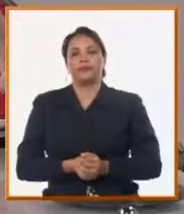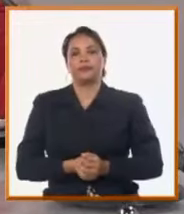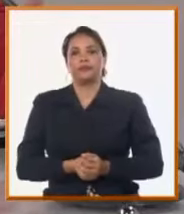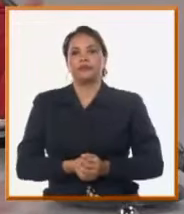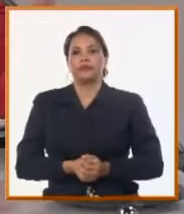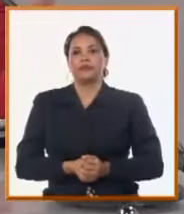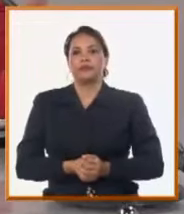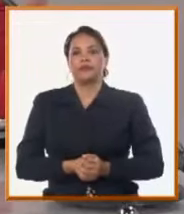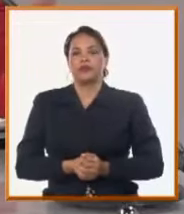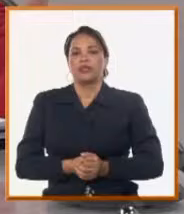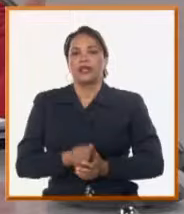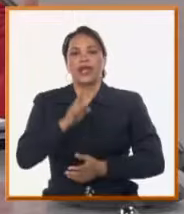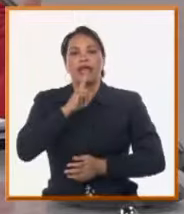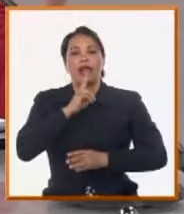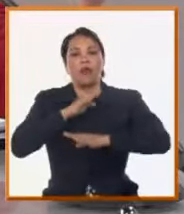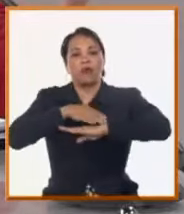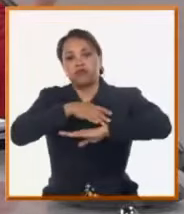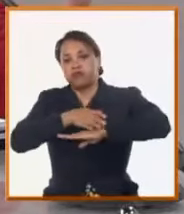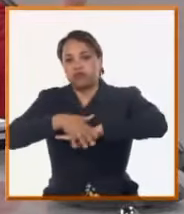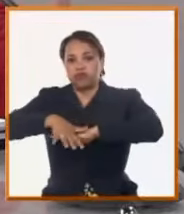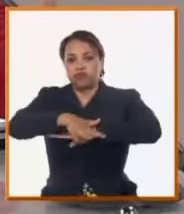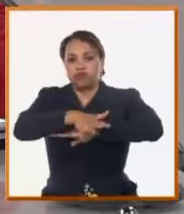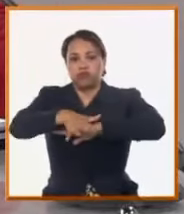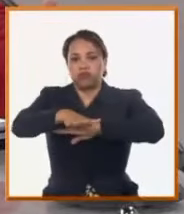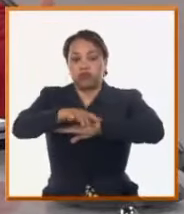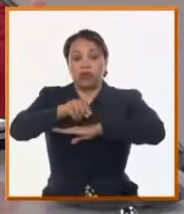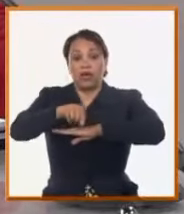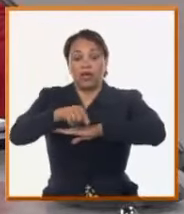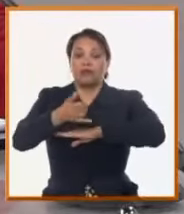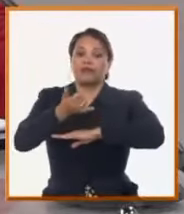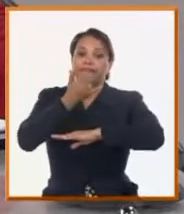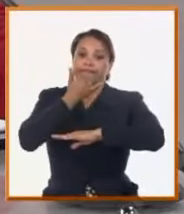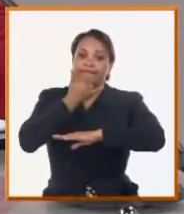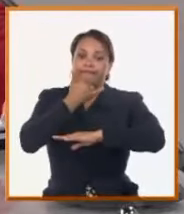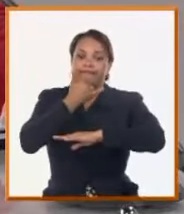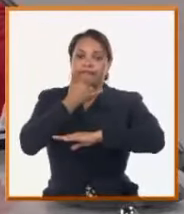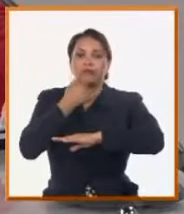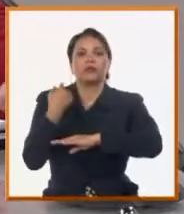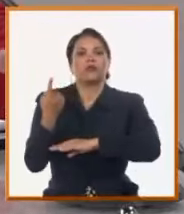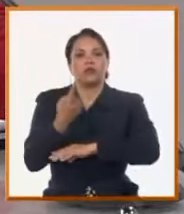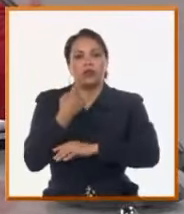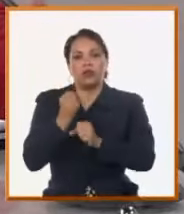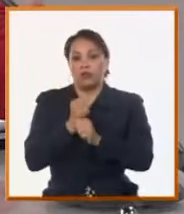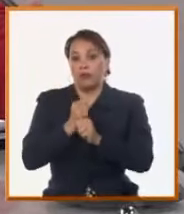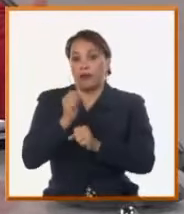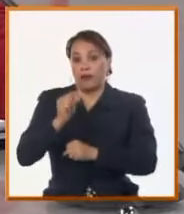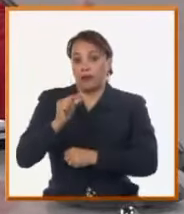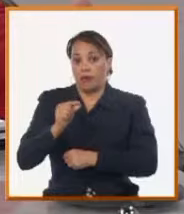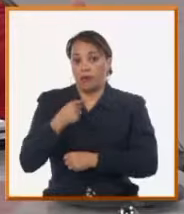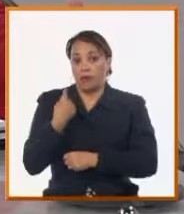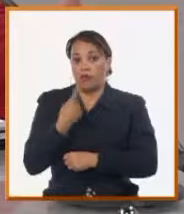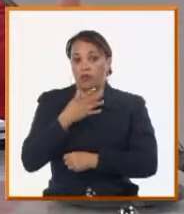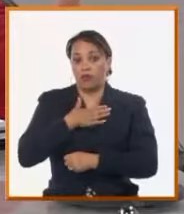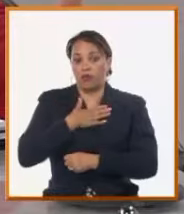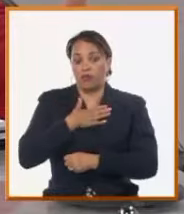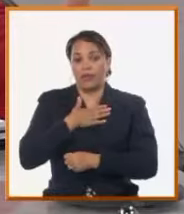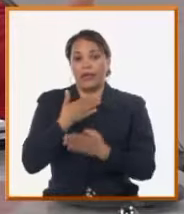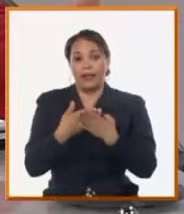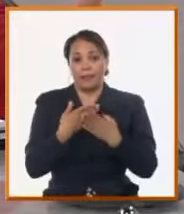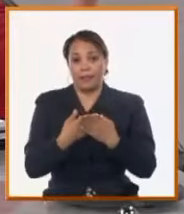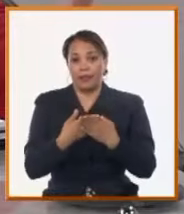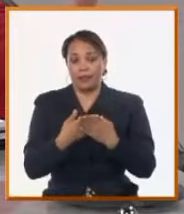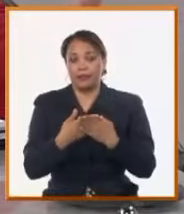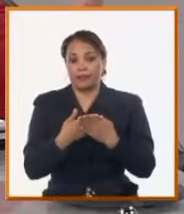ver con los salideros. Para nosotros hoy es un gran reto, como se ha explicado anteriormente por los compañeros que nos han antecedido. La empresa nuestra,